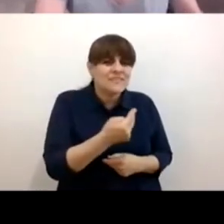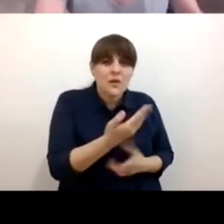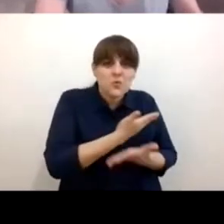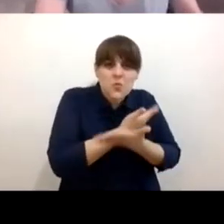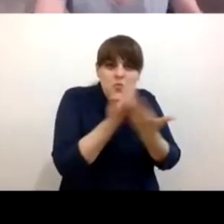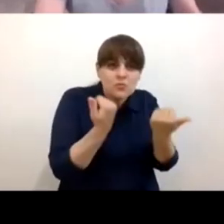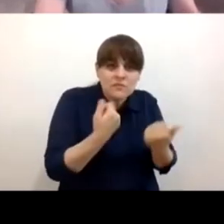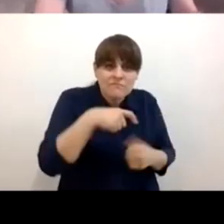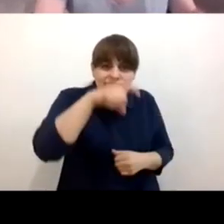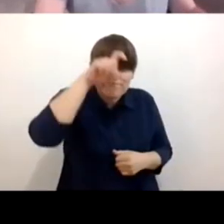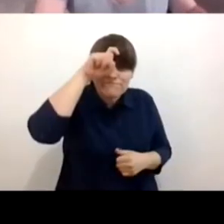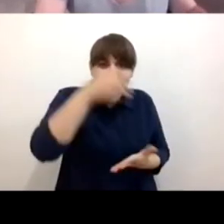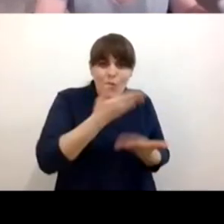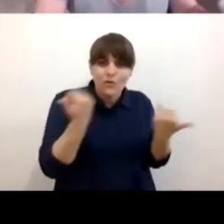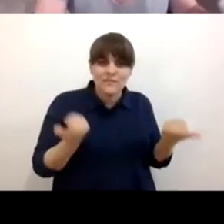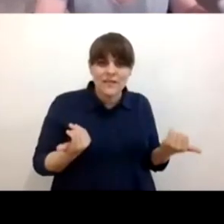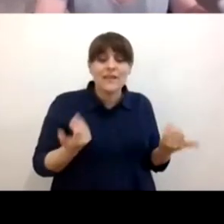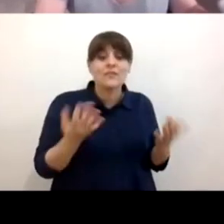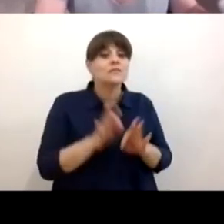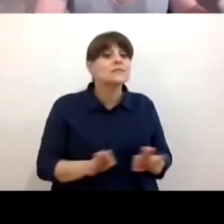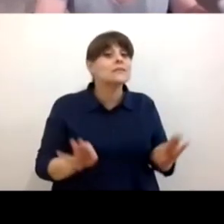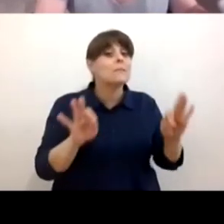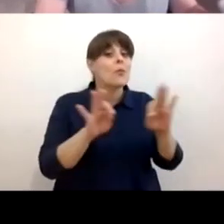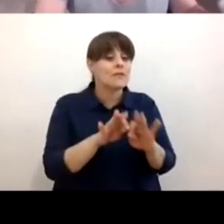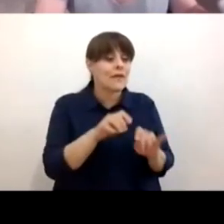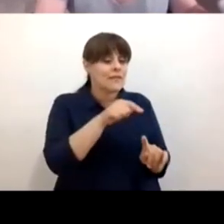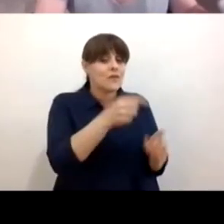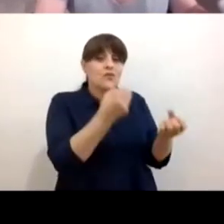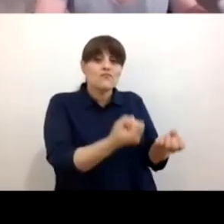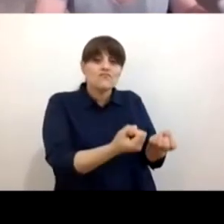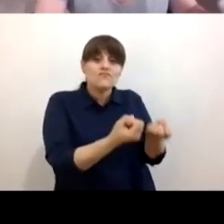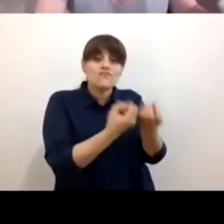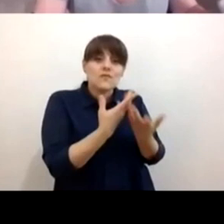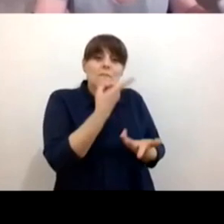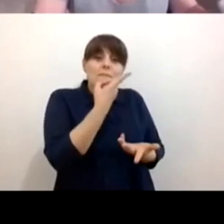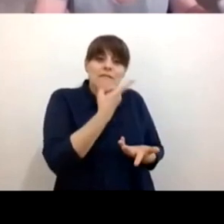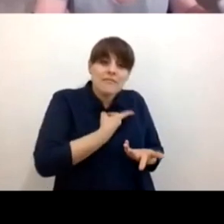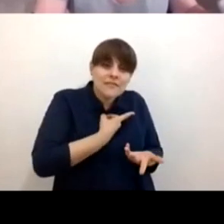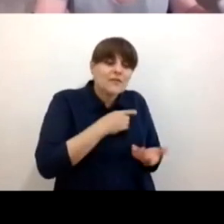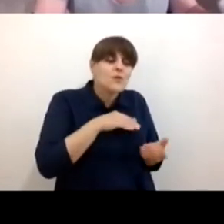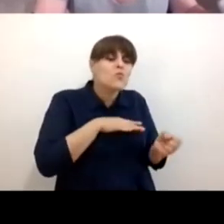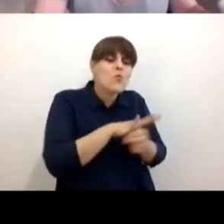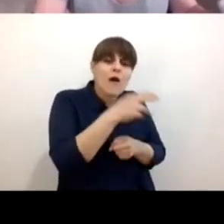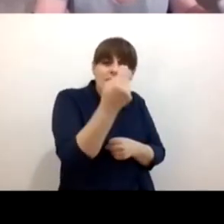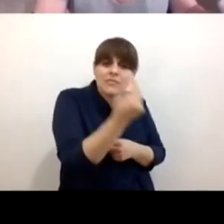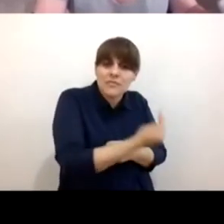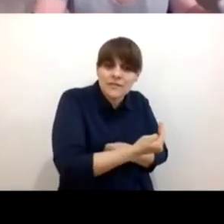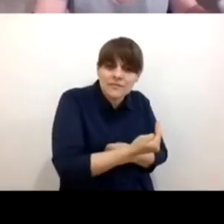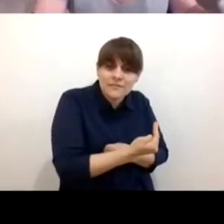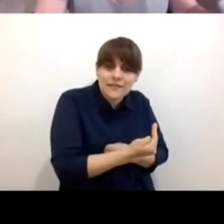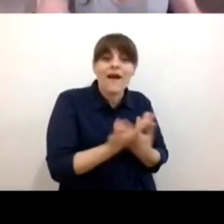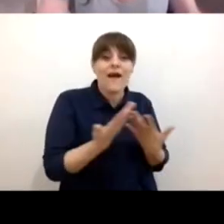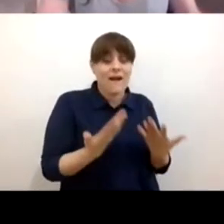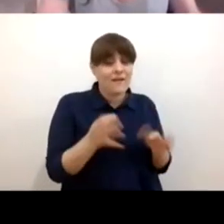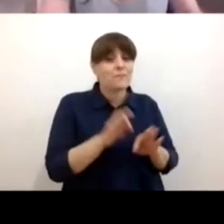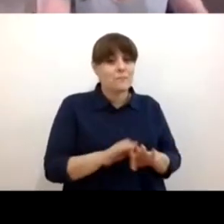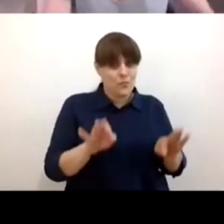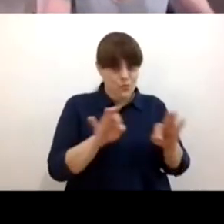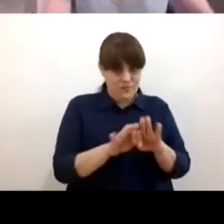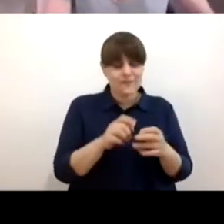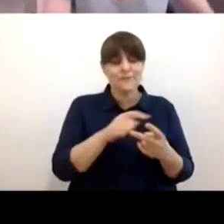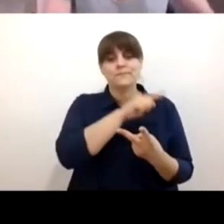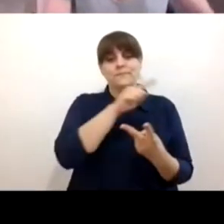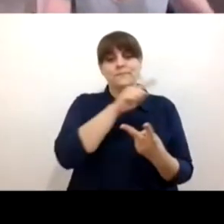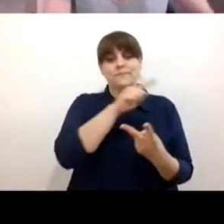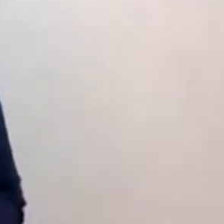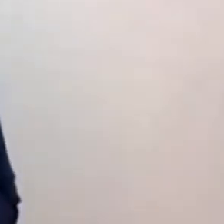importante que que nos hablen acerca de lo que necesitan y el miedo como bien